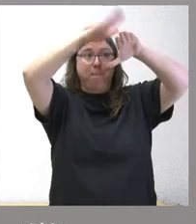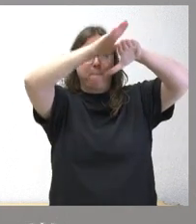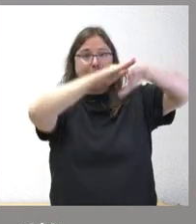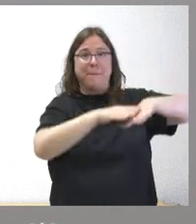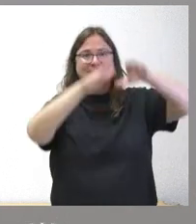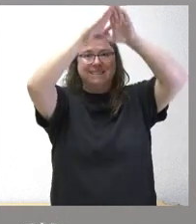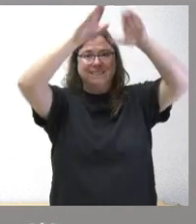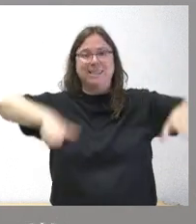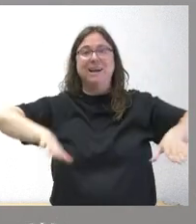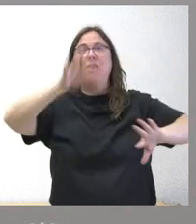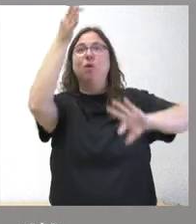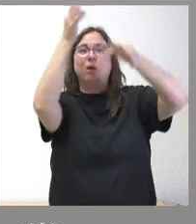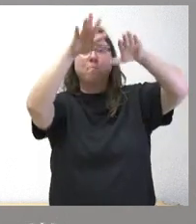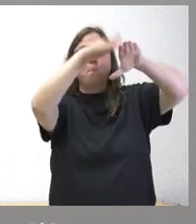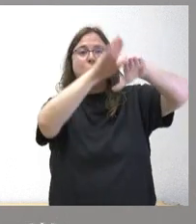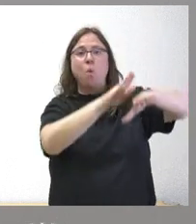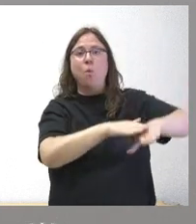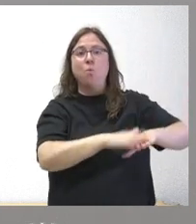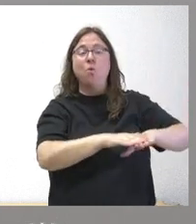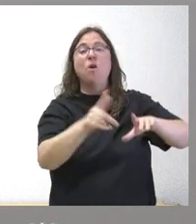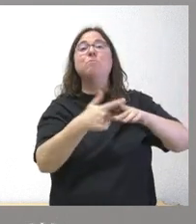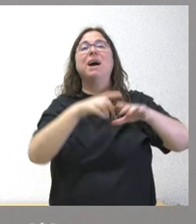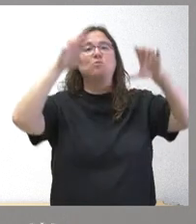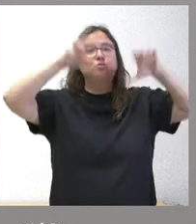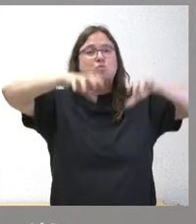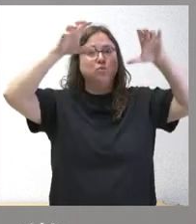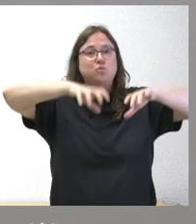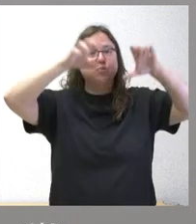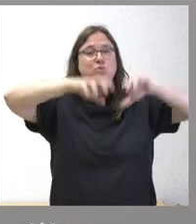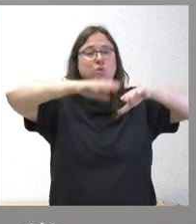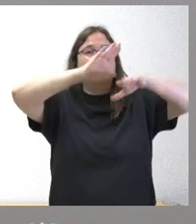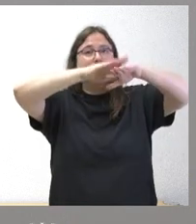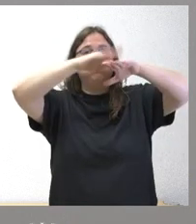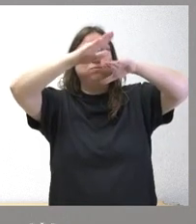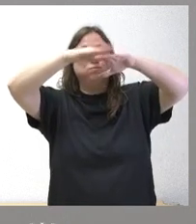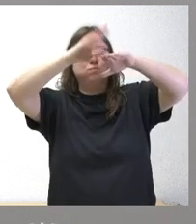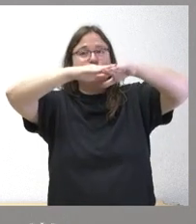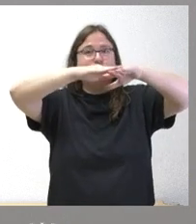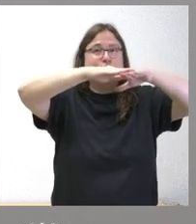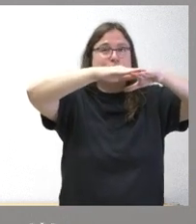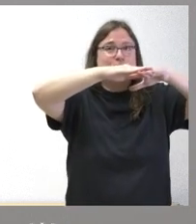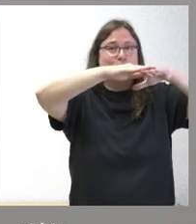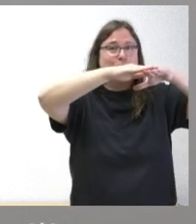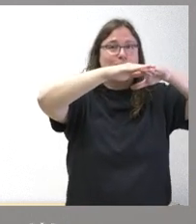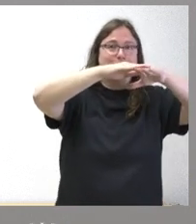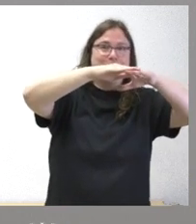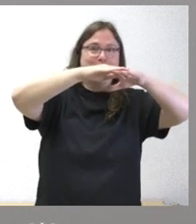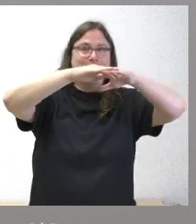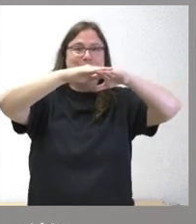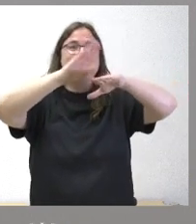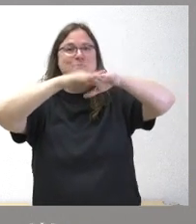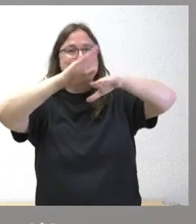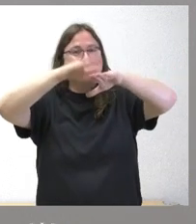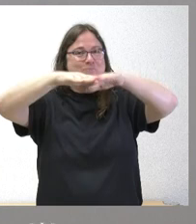en el momento determinado y el exceso de lluvias que se había producido en esos días y ambos aspectos juntos